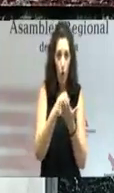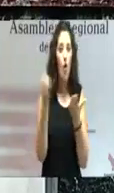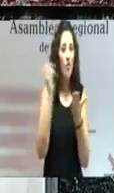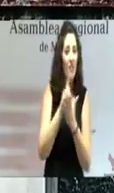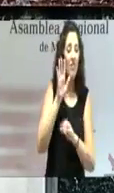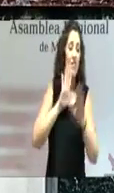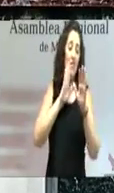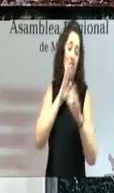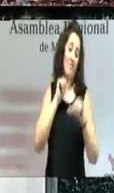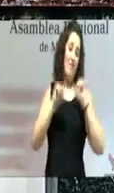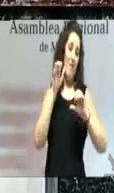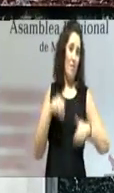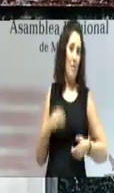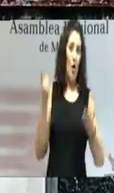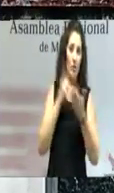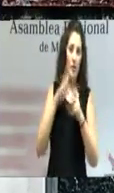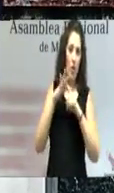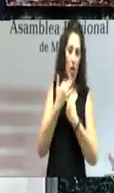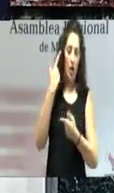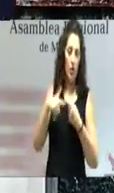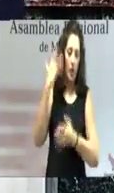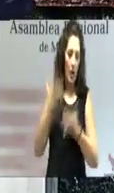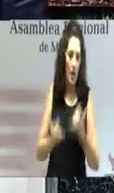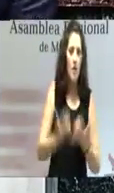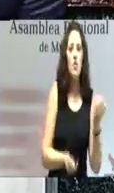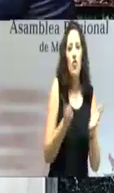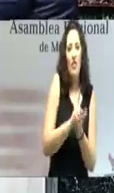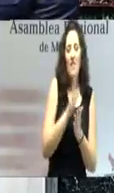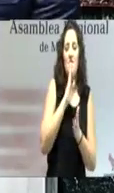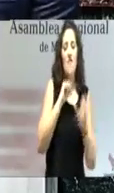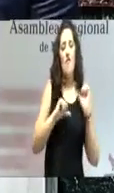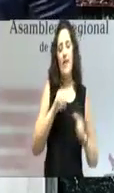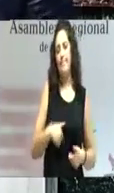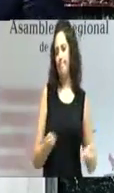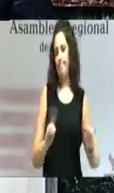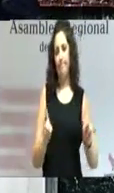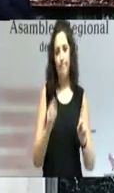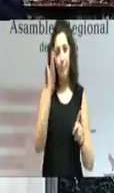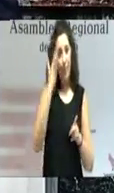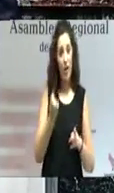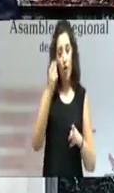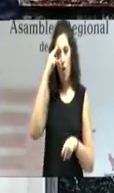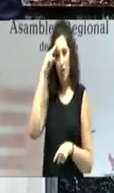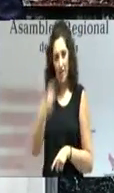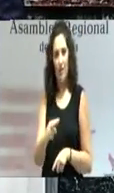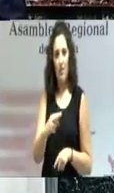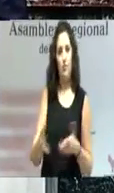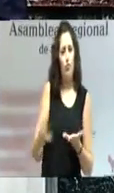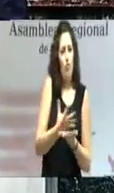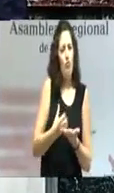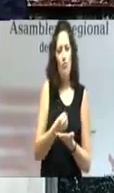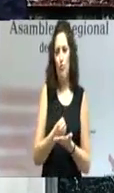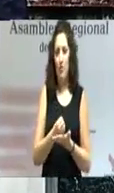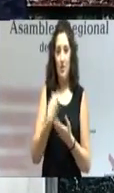situaciones que nadie quiere que se repitan. Creo en la absoluta honestidad de todos cuando